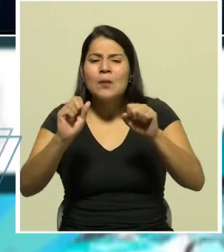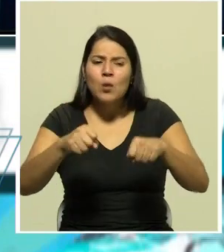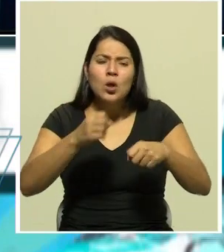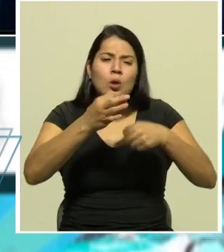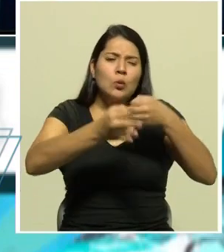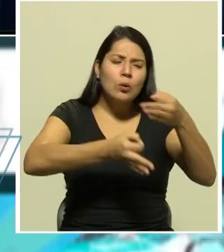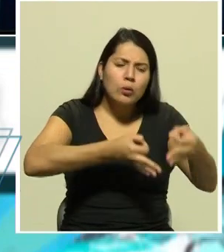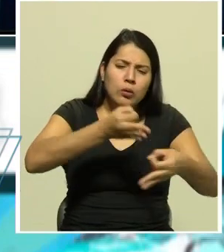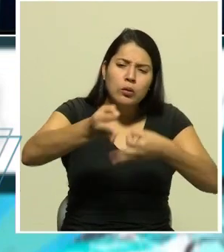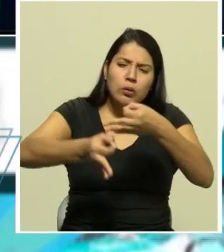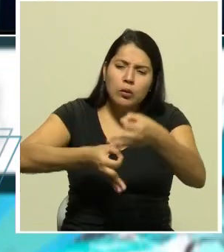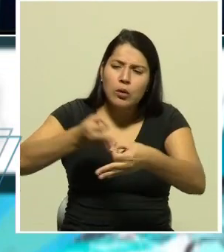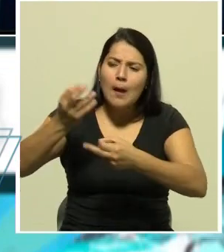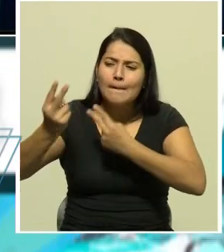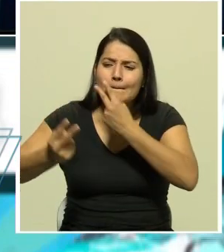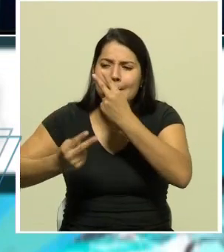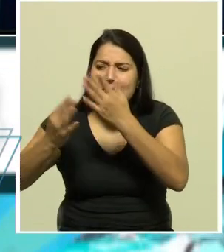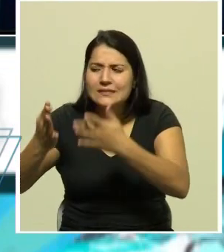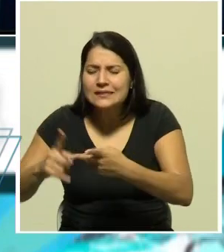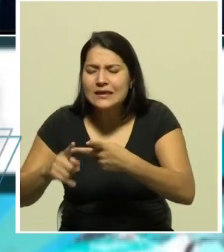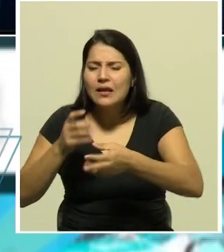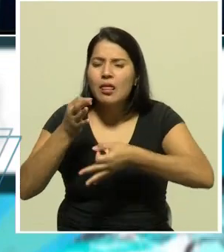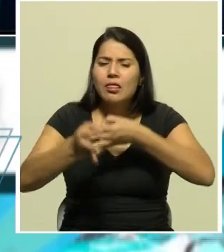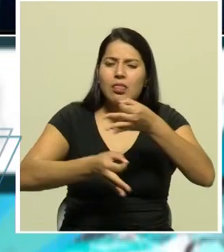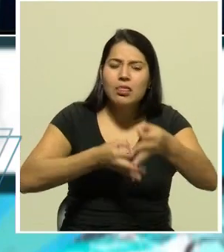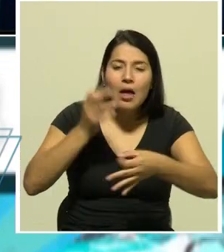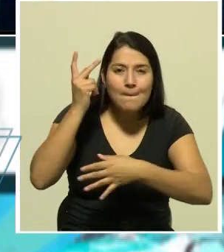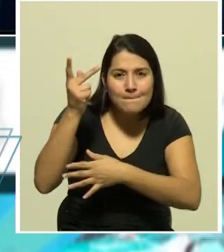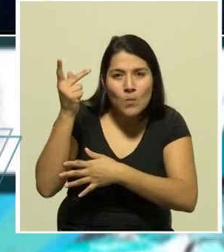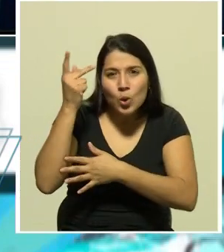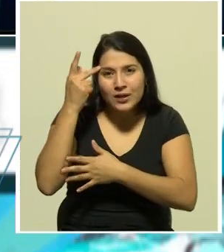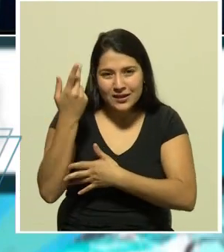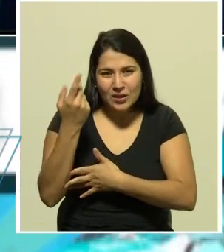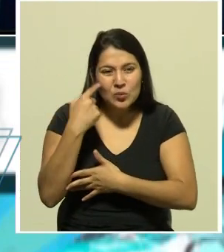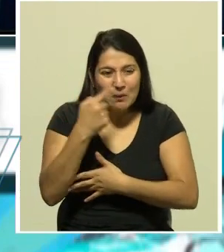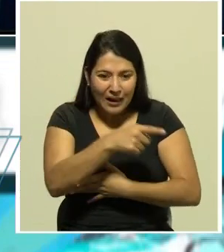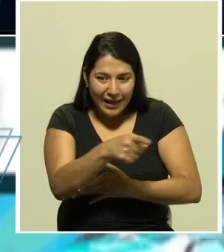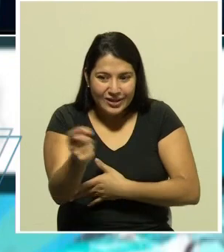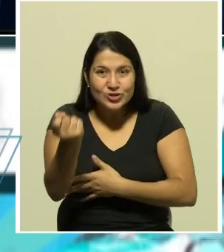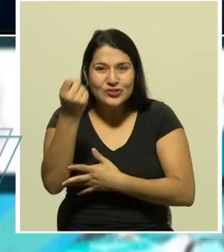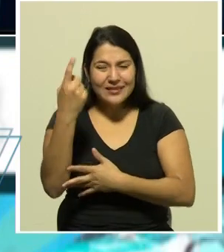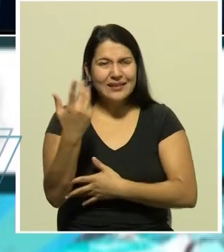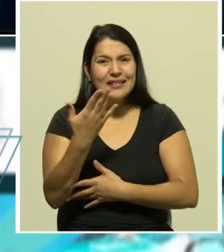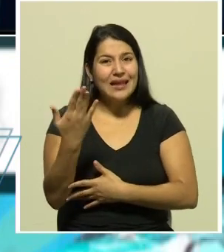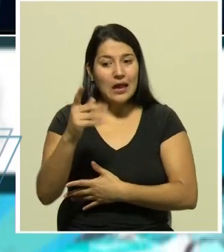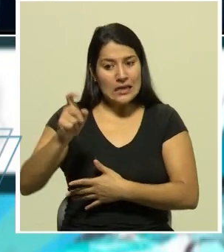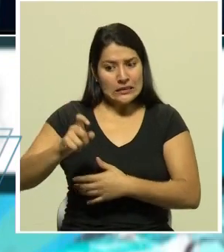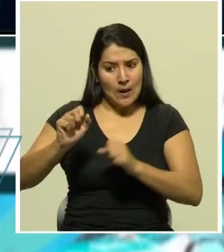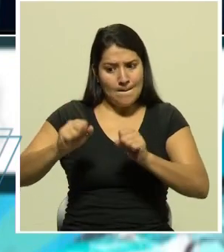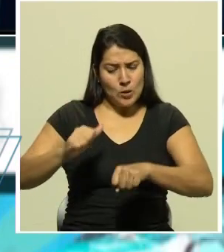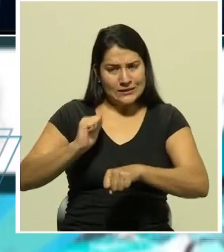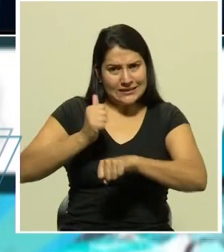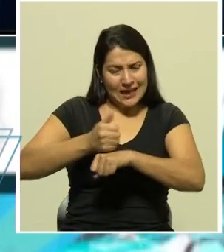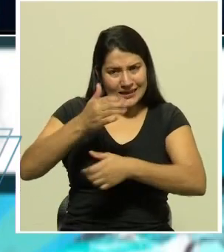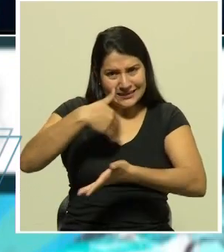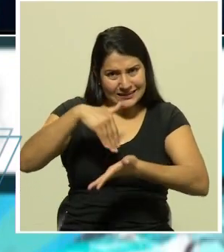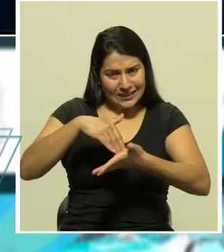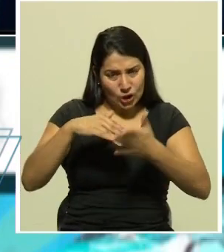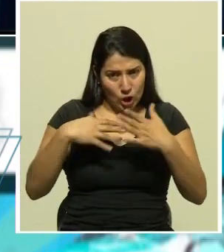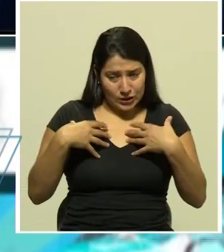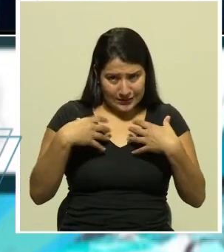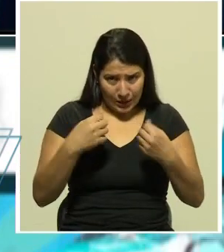y a los políticos sobre la necesidad de tener esos albergues, pero se trata de un asunto de salud